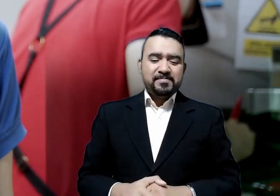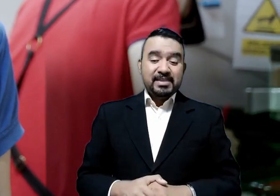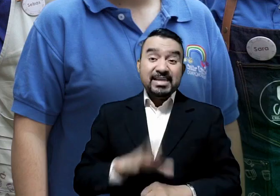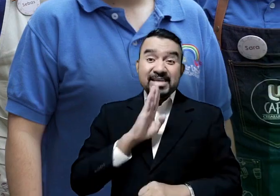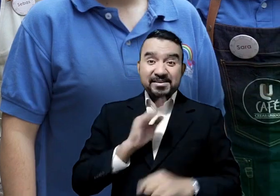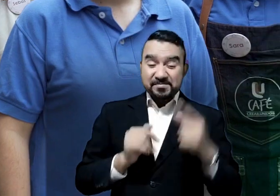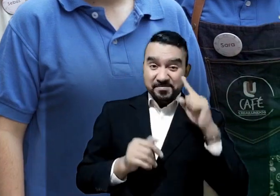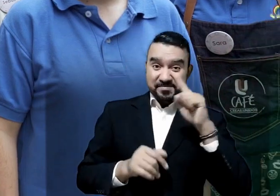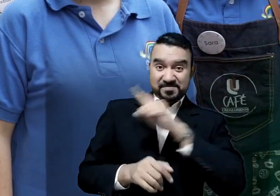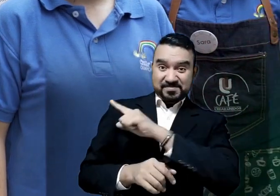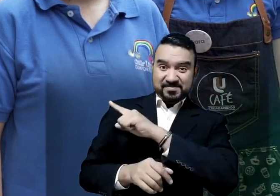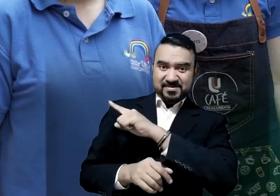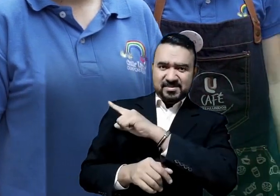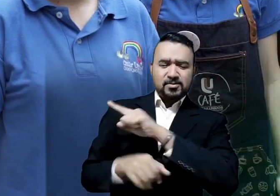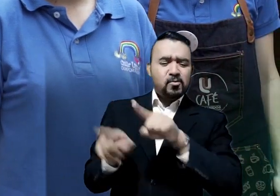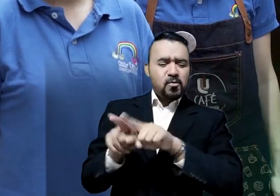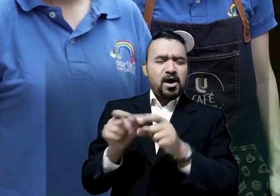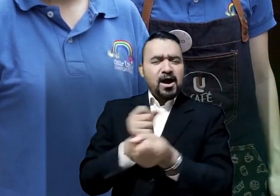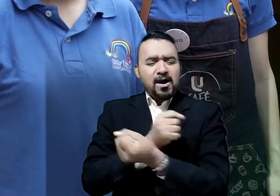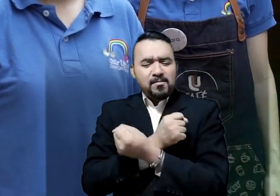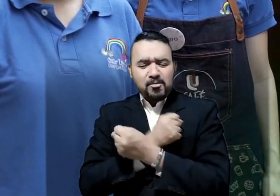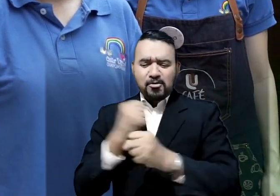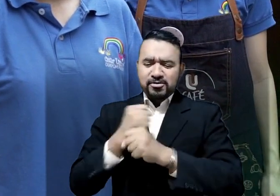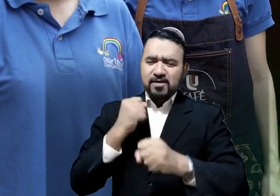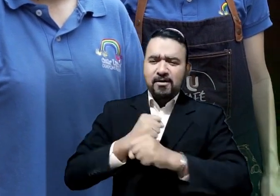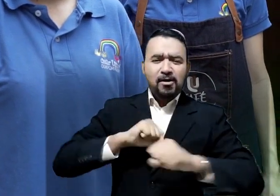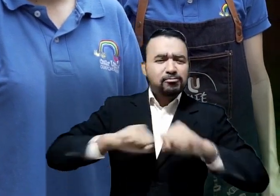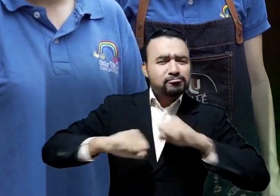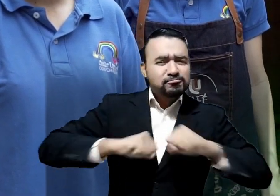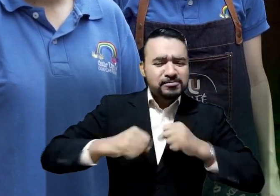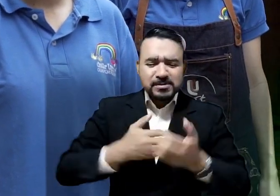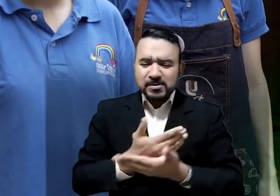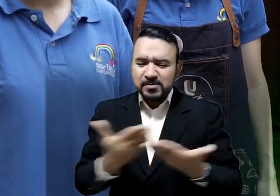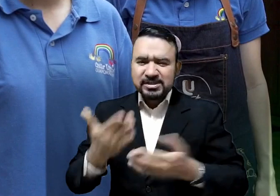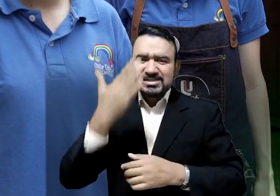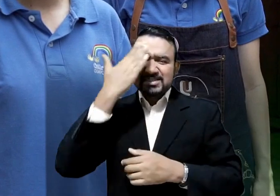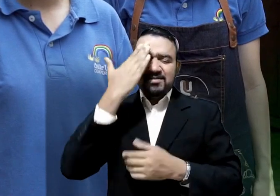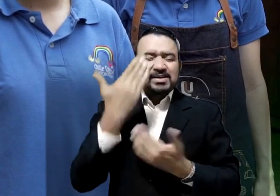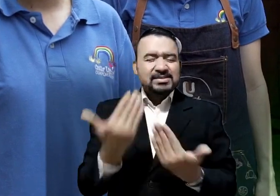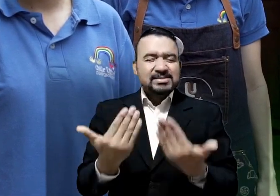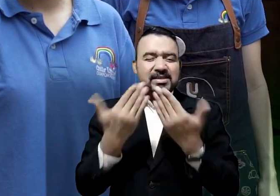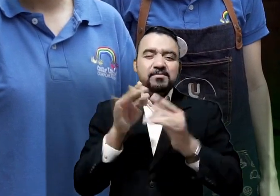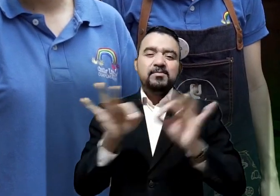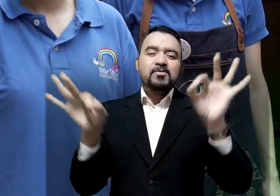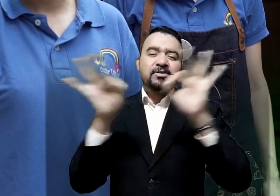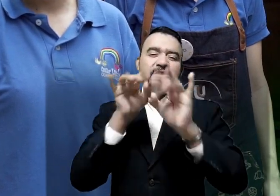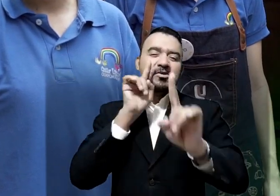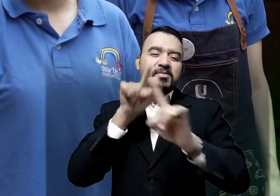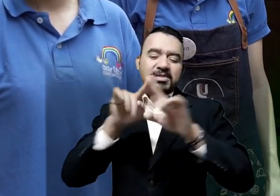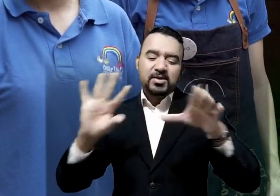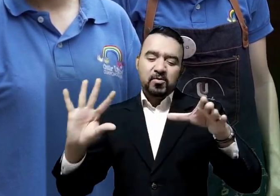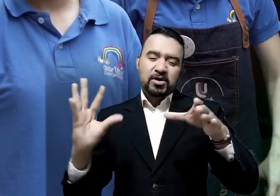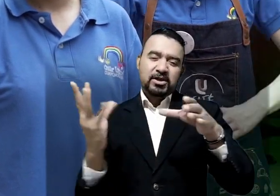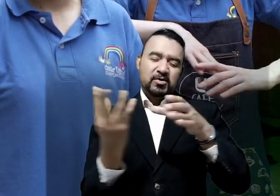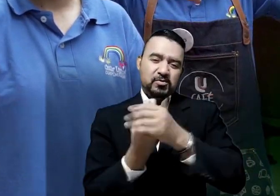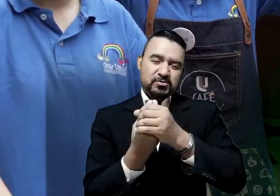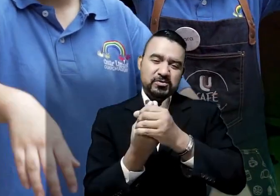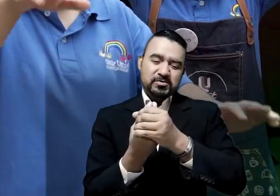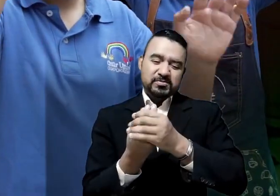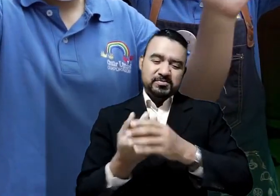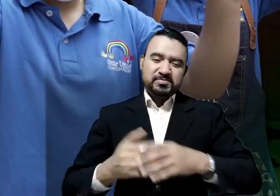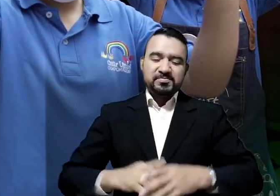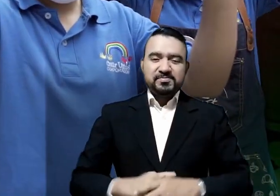Ellos, con todo el amor y cariño por su trabajo, entregan todos sus conocimientos para que nuestro territorio sea un lugar de mayor inclusión.